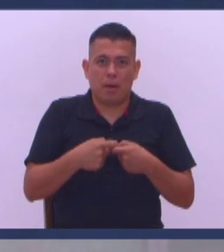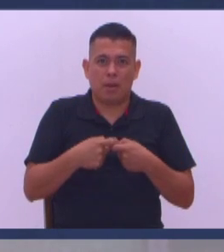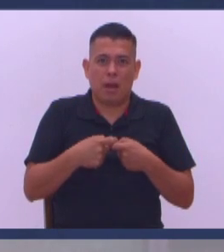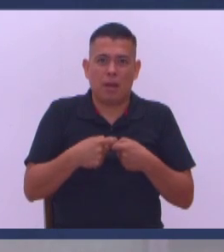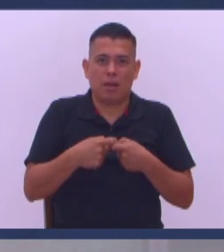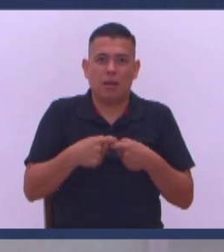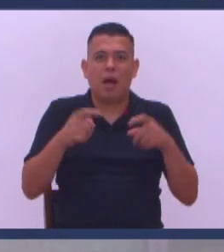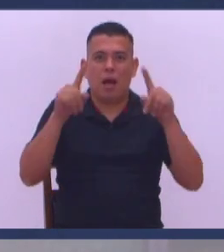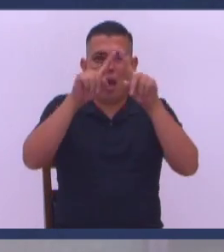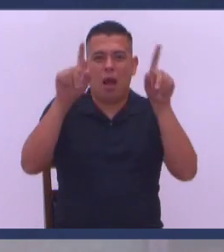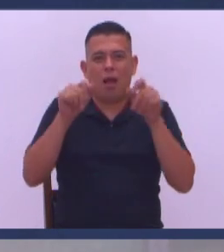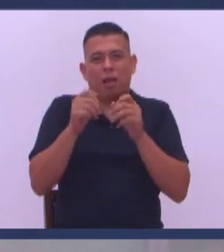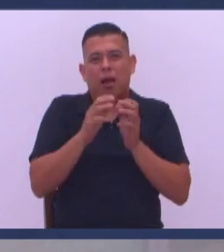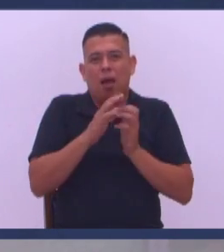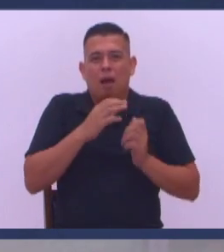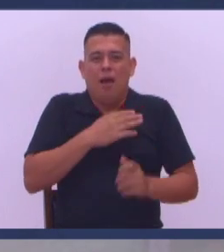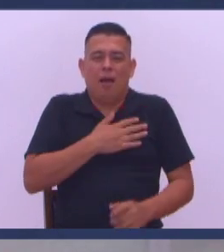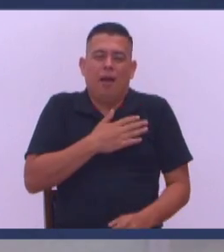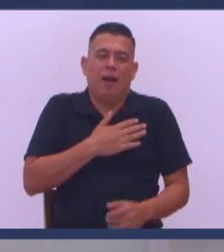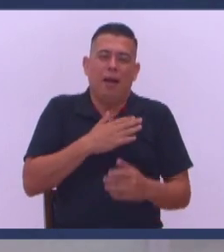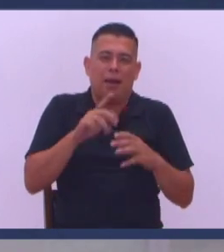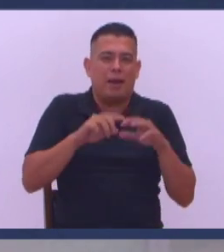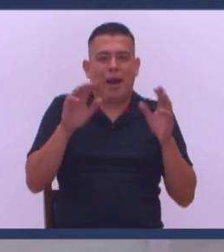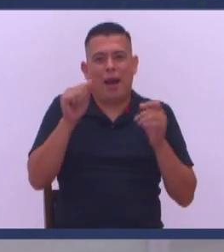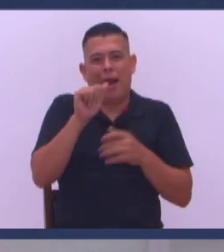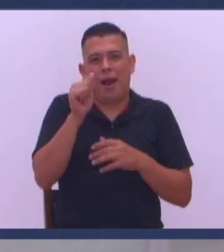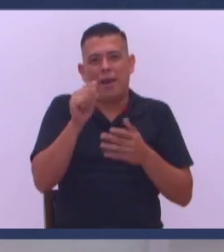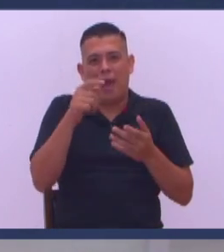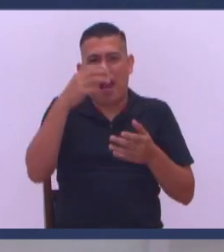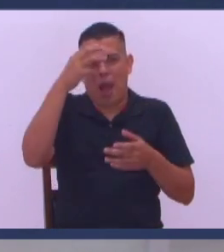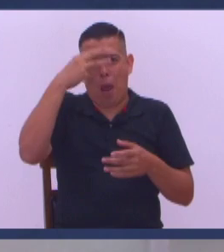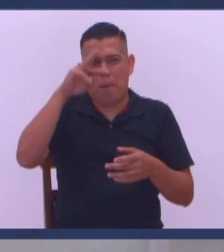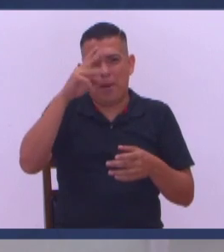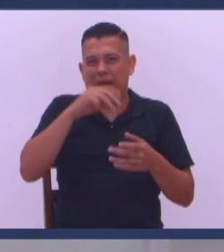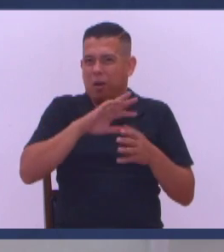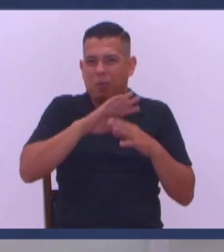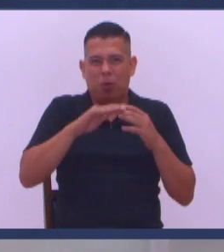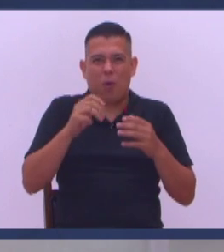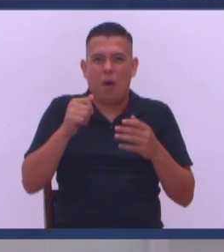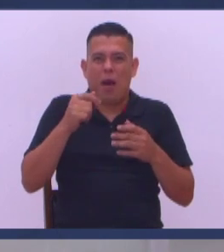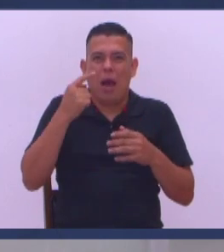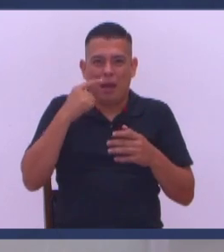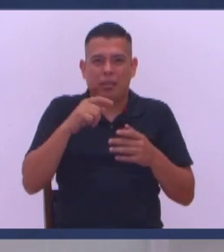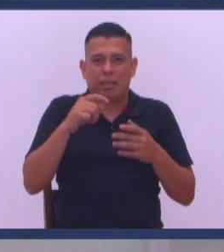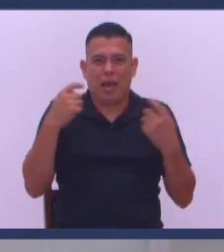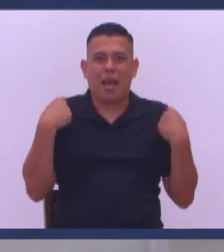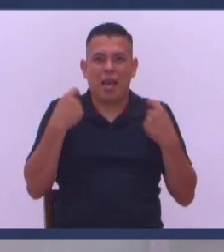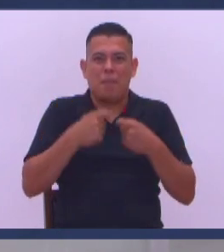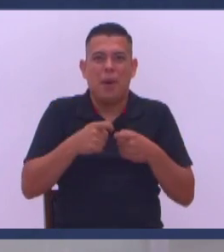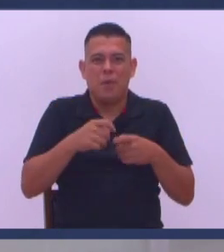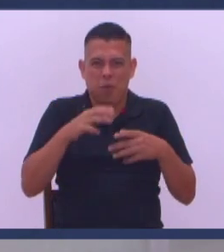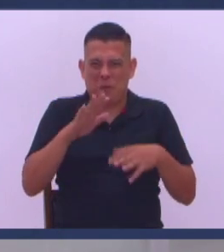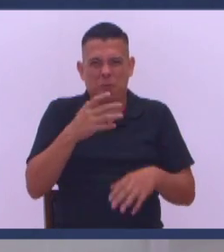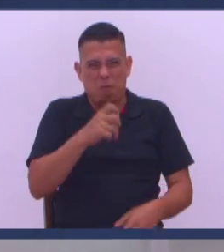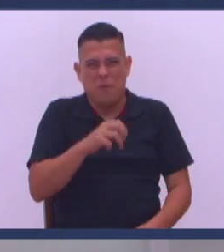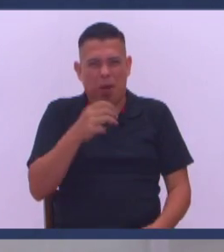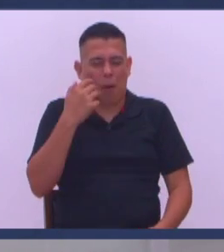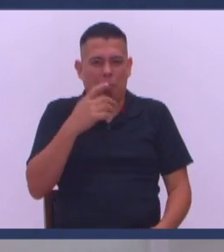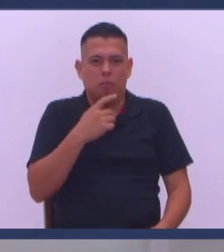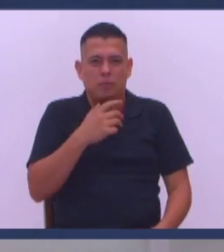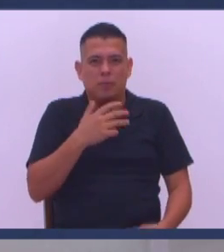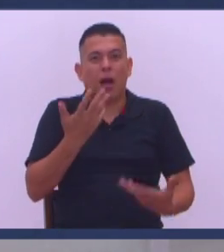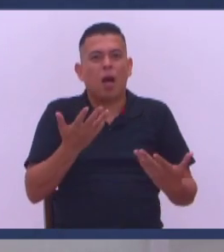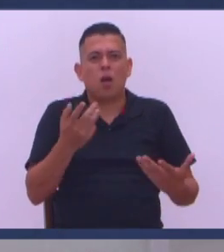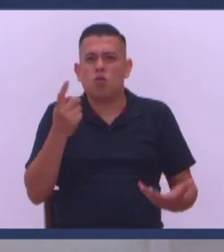telenovelas Todas las telenovelas Mexicanas Argentinas La cipotada Habla español Por las telenovelas Entonces